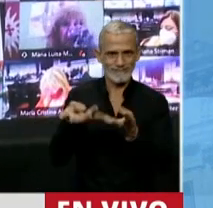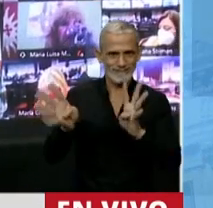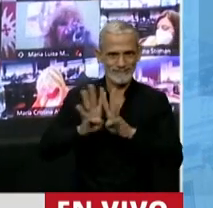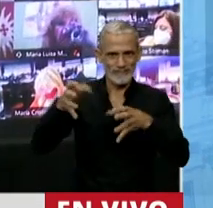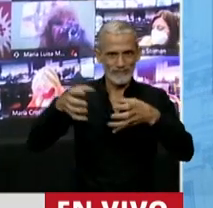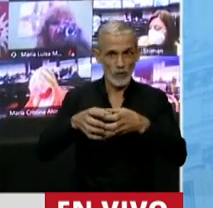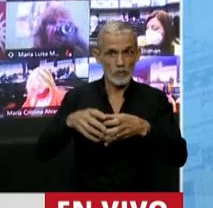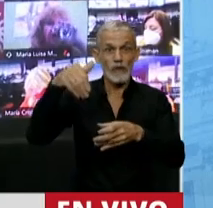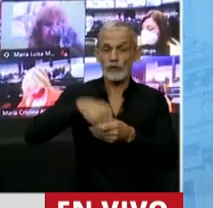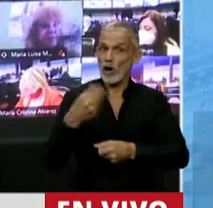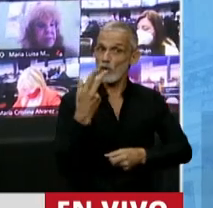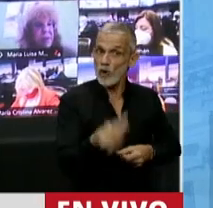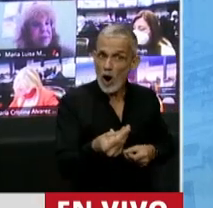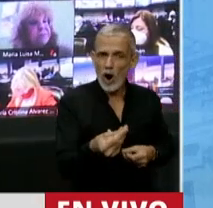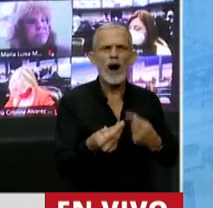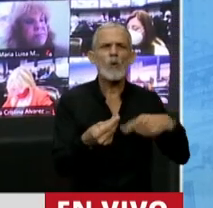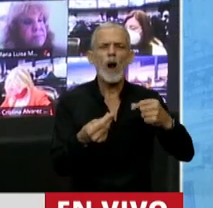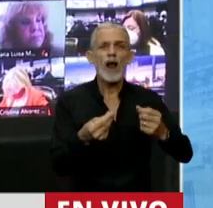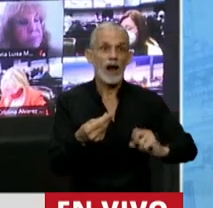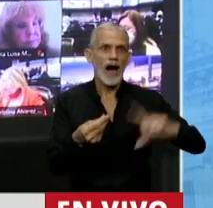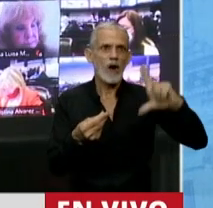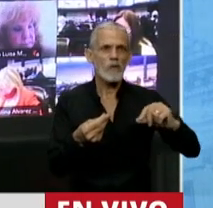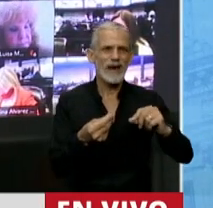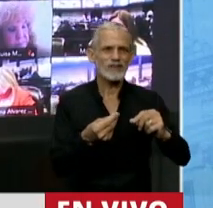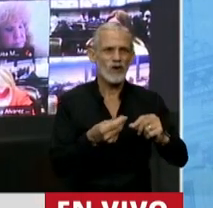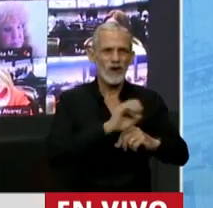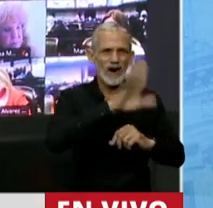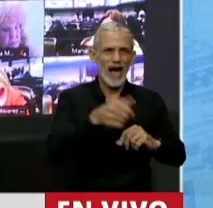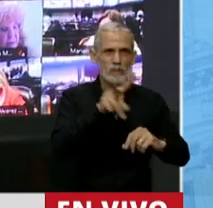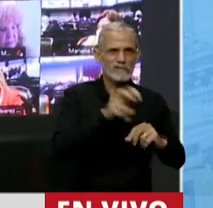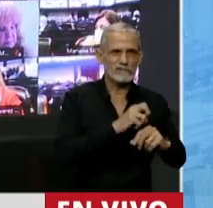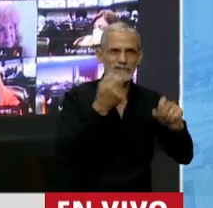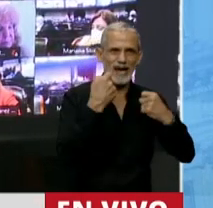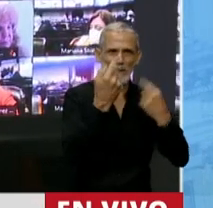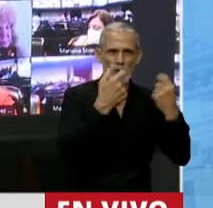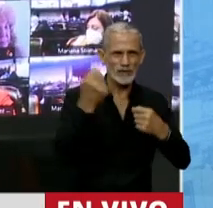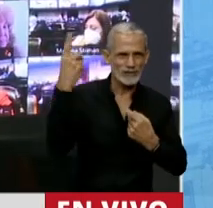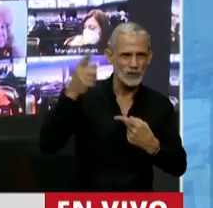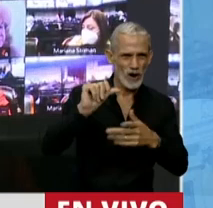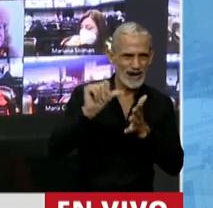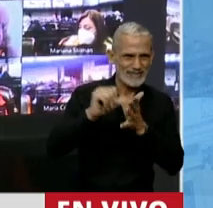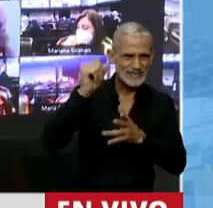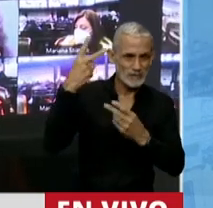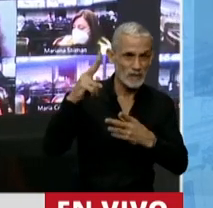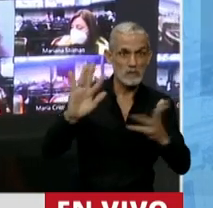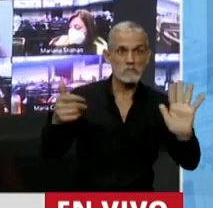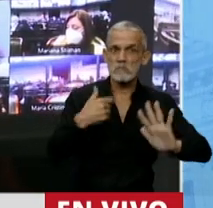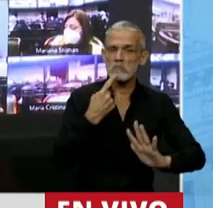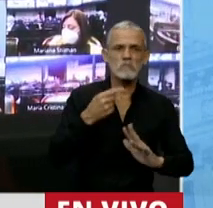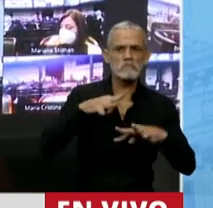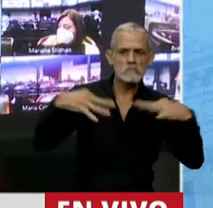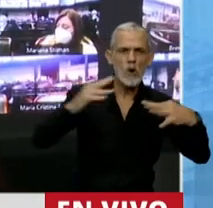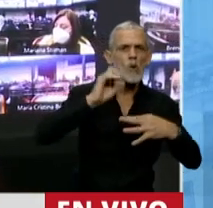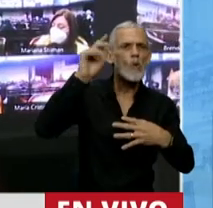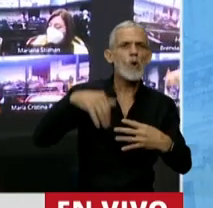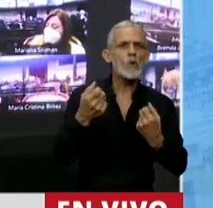interbloque votaron que no al aumento de las retenciones cuando un sector de esta Cámara decidía no darle quórum a un